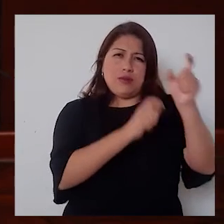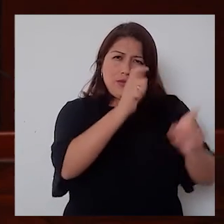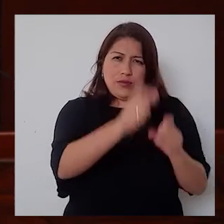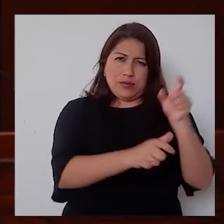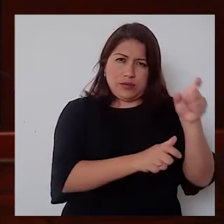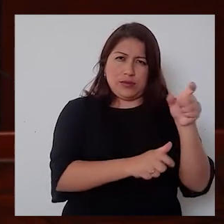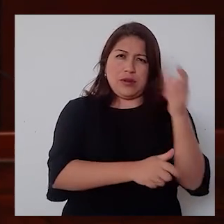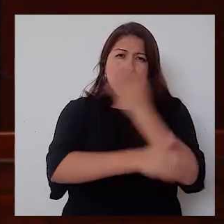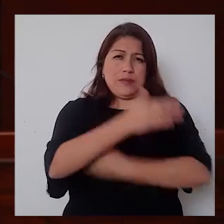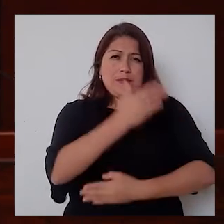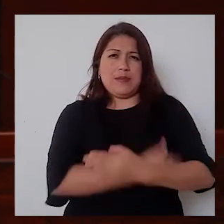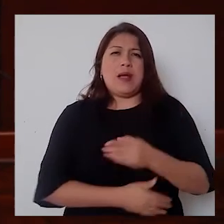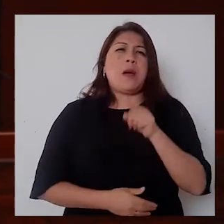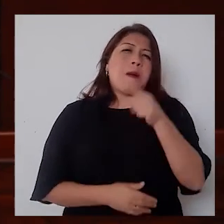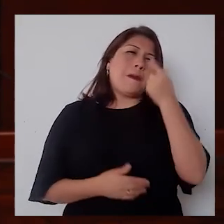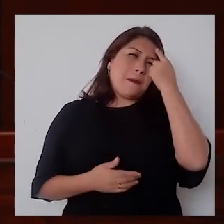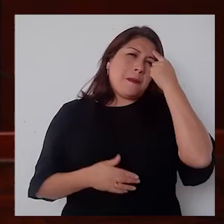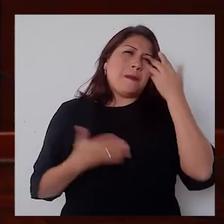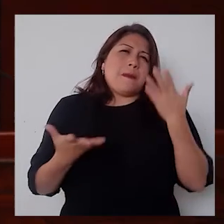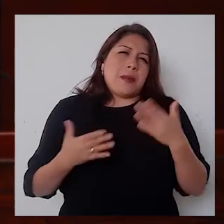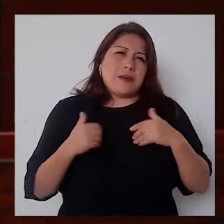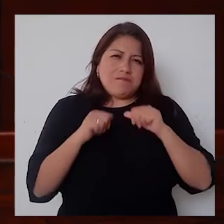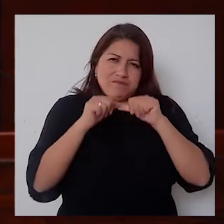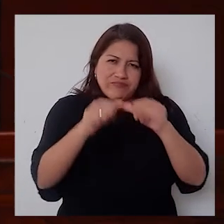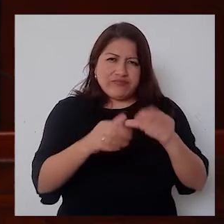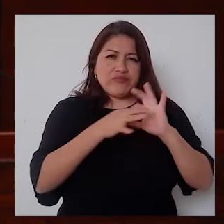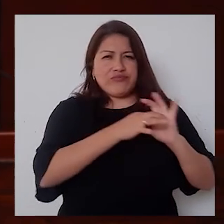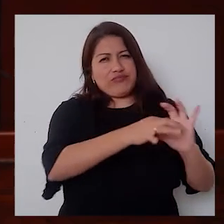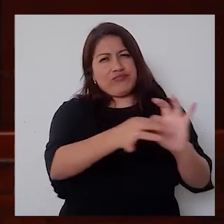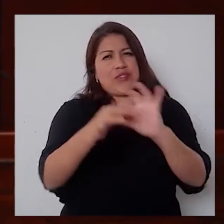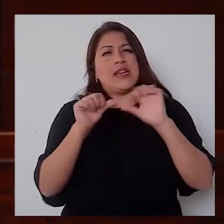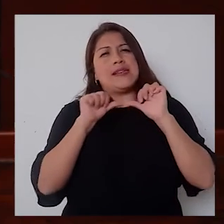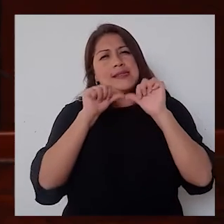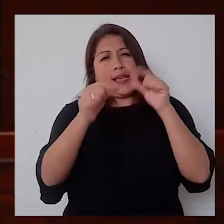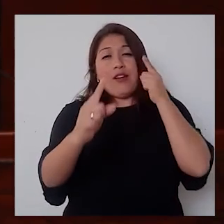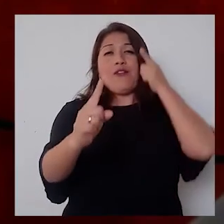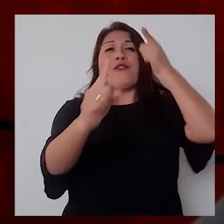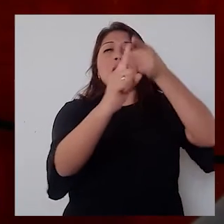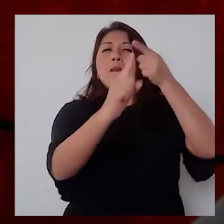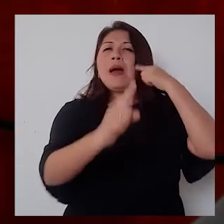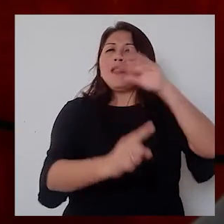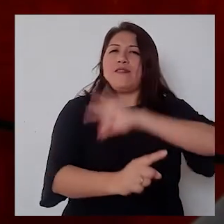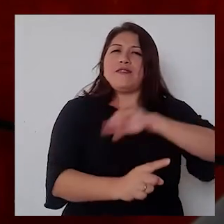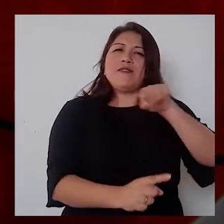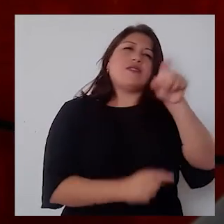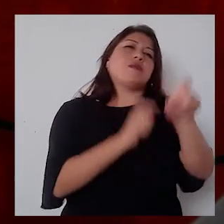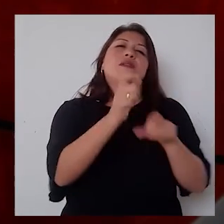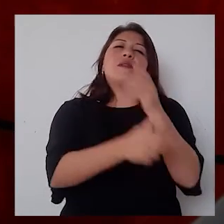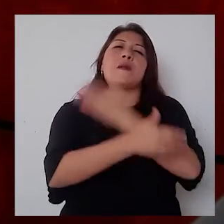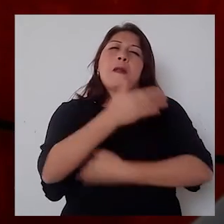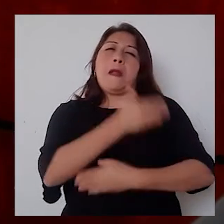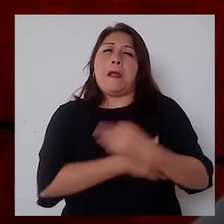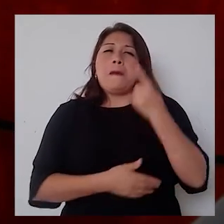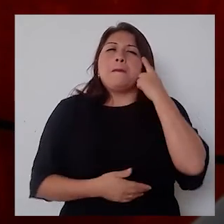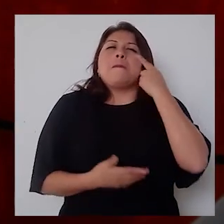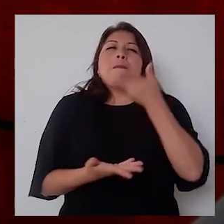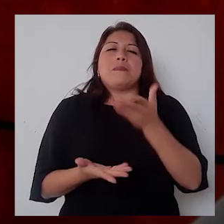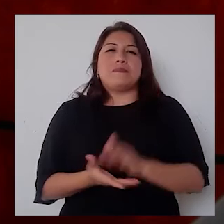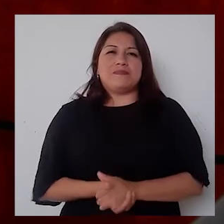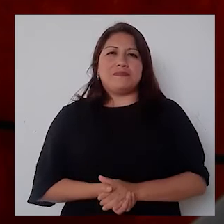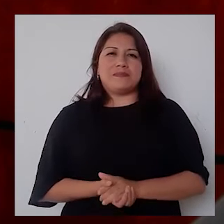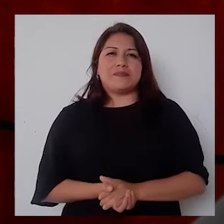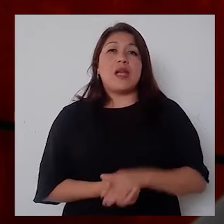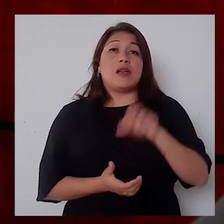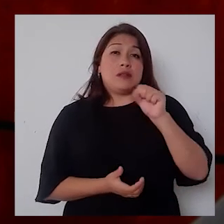parece esto, el poder articular ya y seguir un mismo camino hacia los beneficios de las personas? Estoy completamente de acuerdo. Y dudo